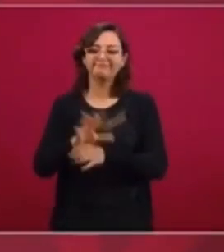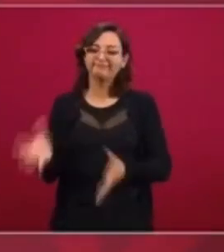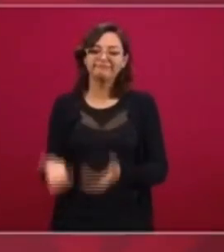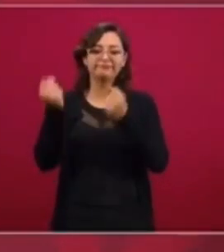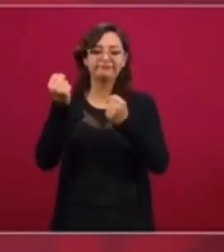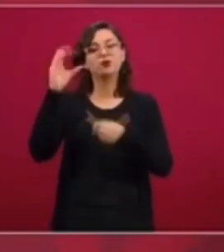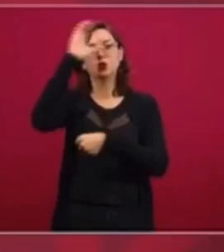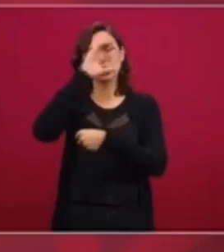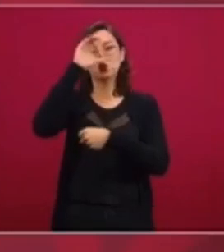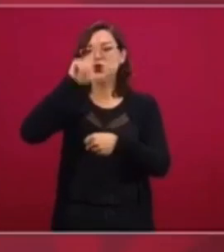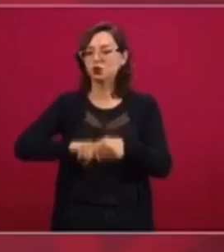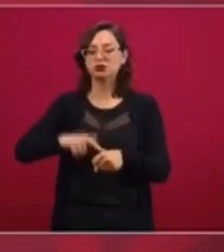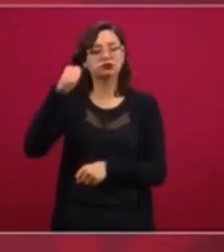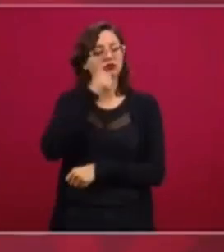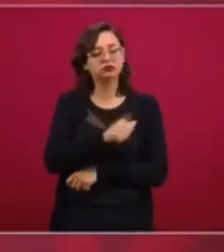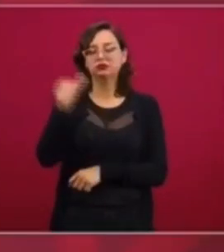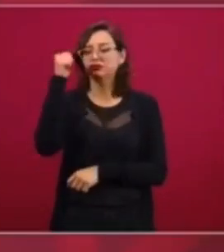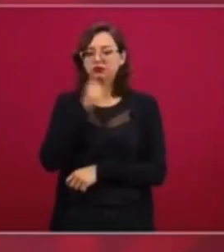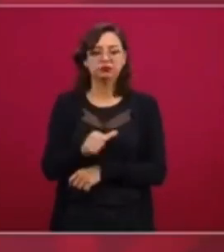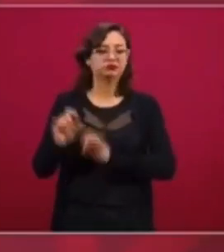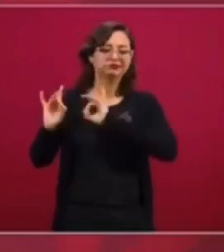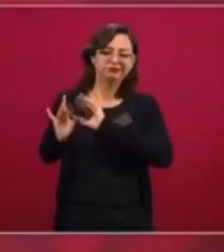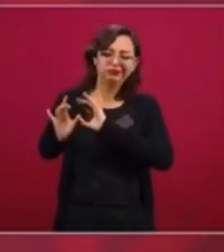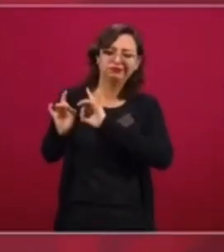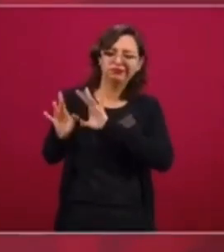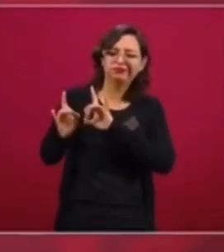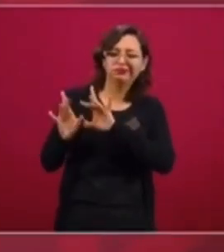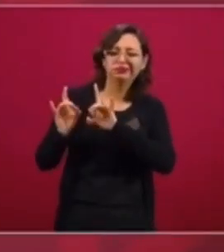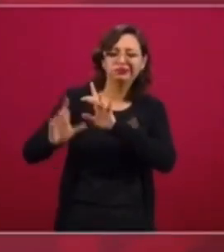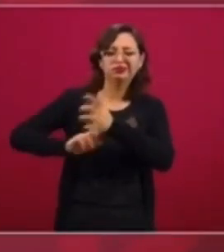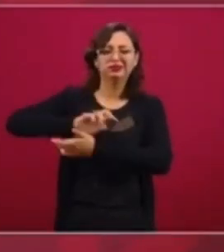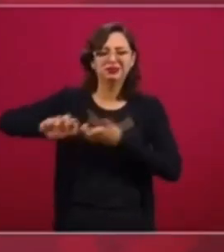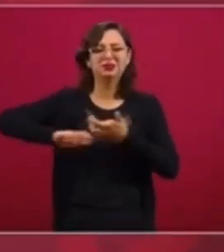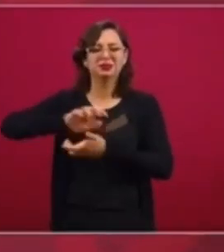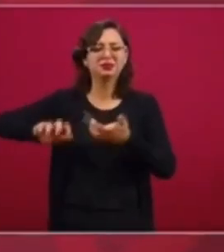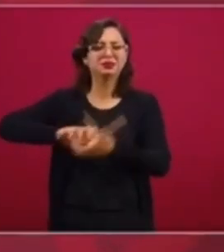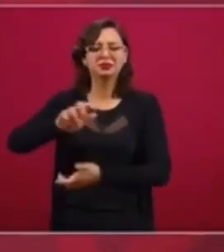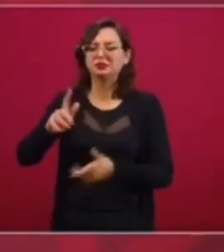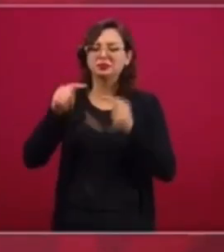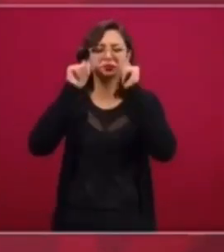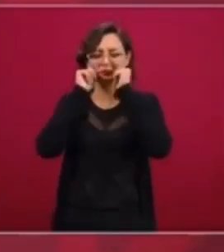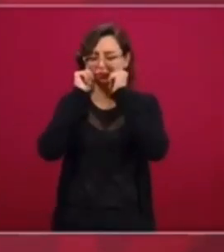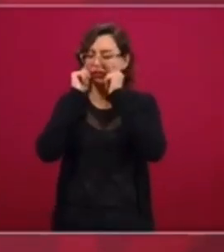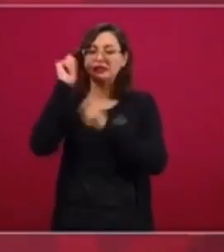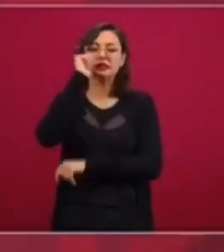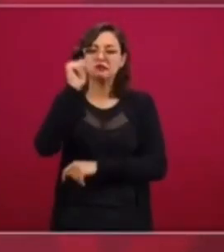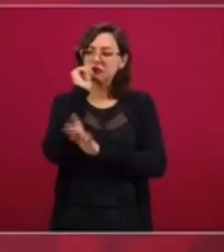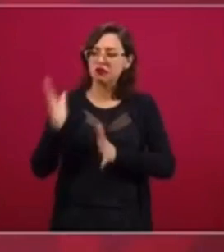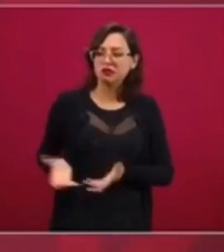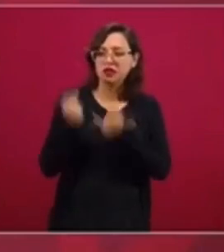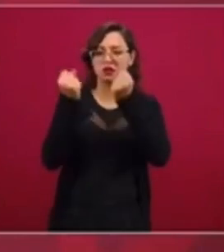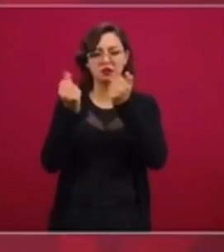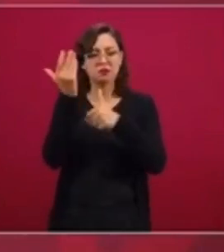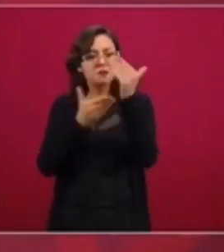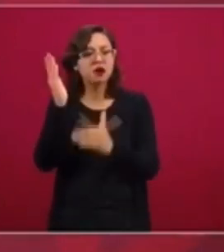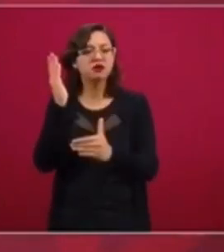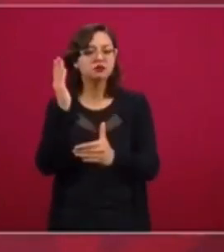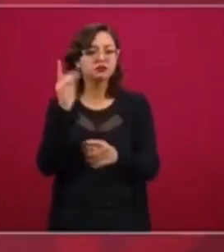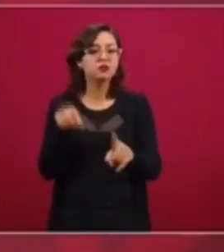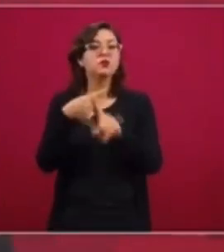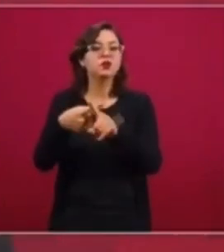nos ha salvado de todas las calamidades. Y ahora, en estos momentos,